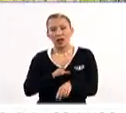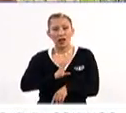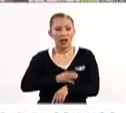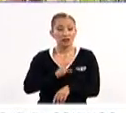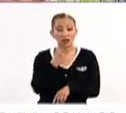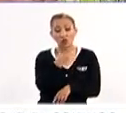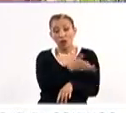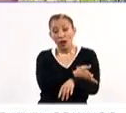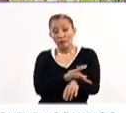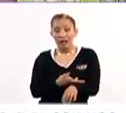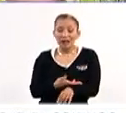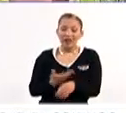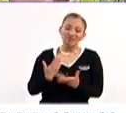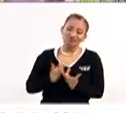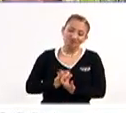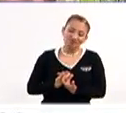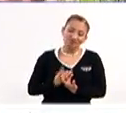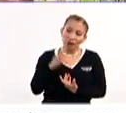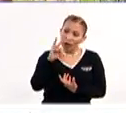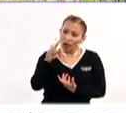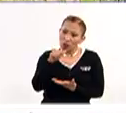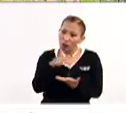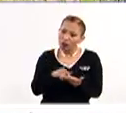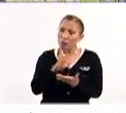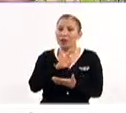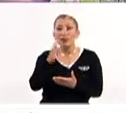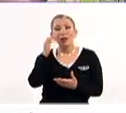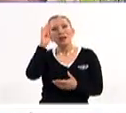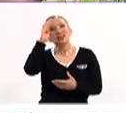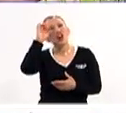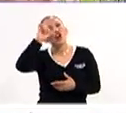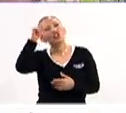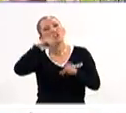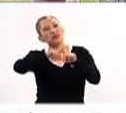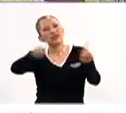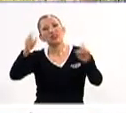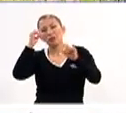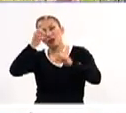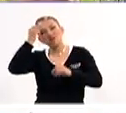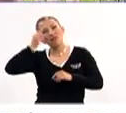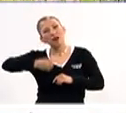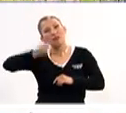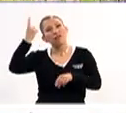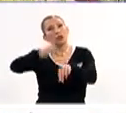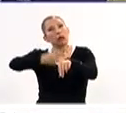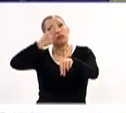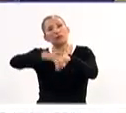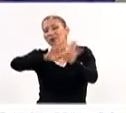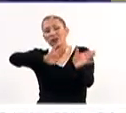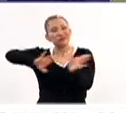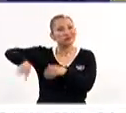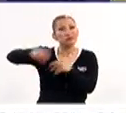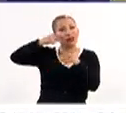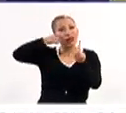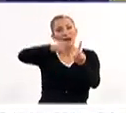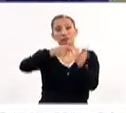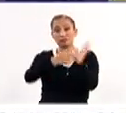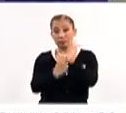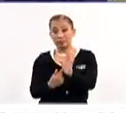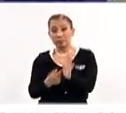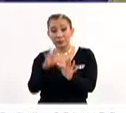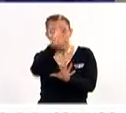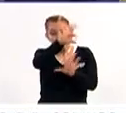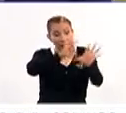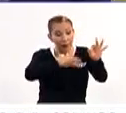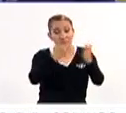familias, pues tener un espacio en donde puedan pensar en algo ajeno a nada más la enfermedad, a nada más las noticias. Entonces se llevan